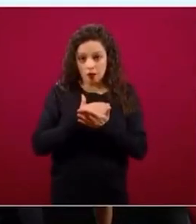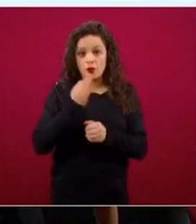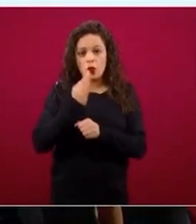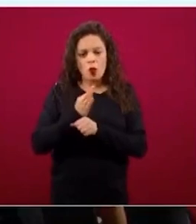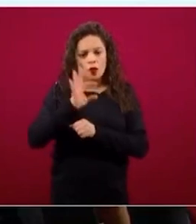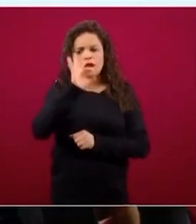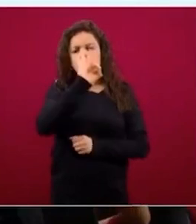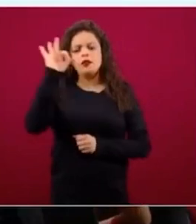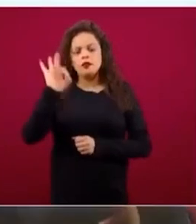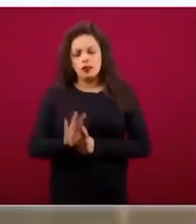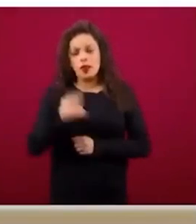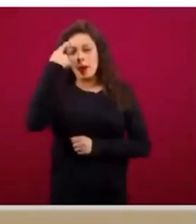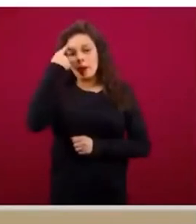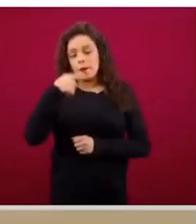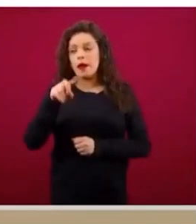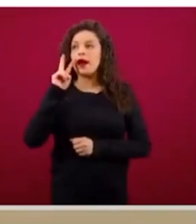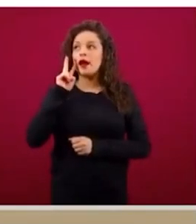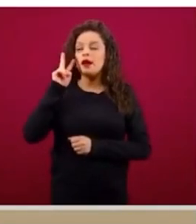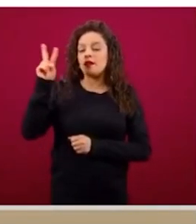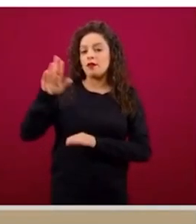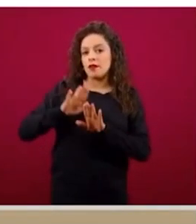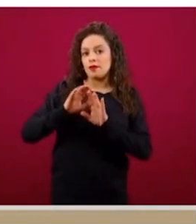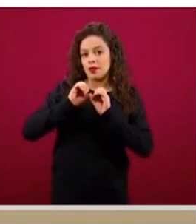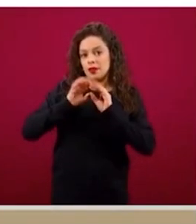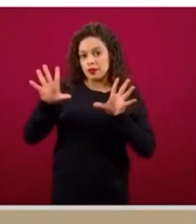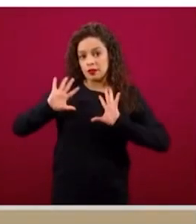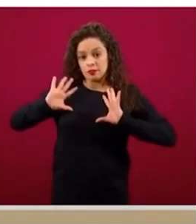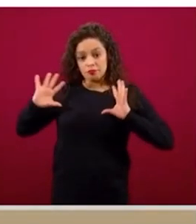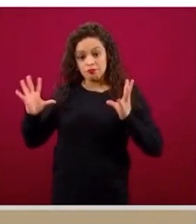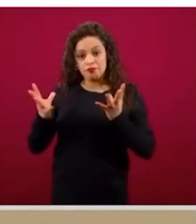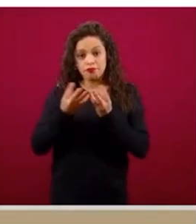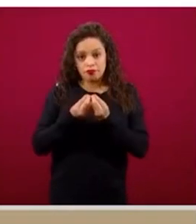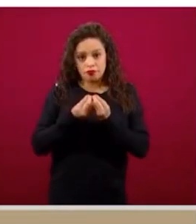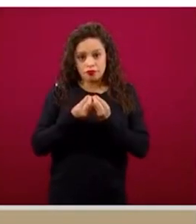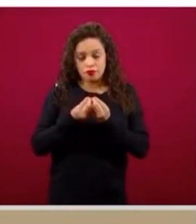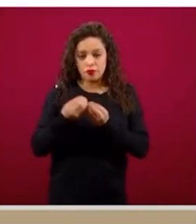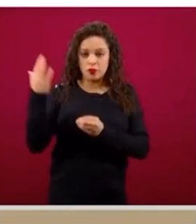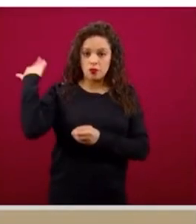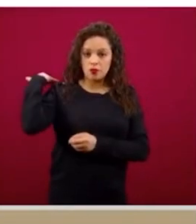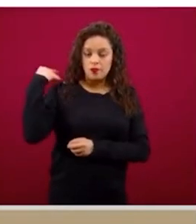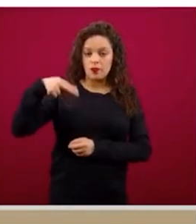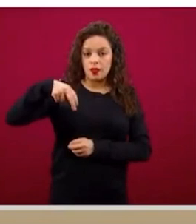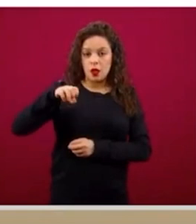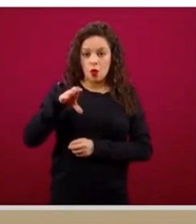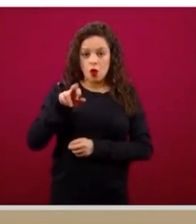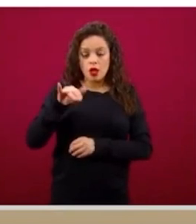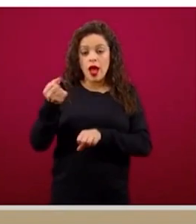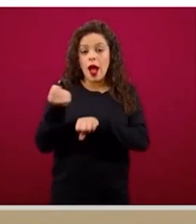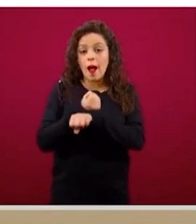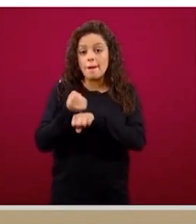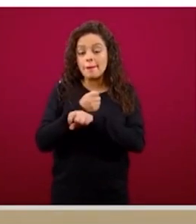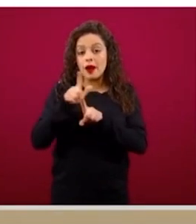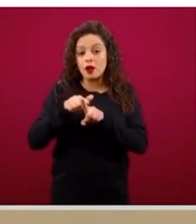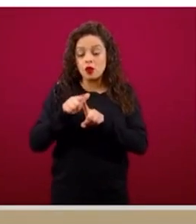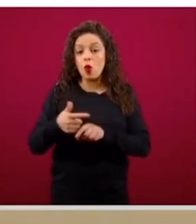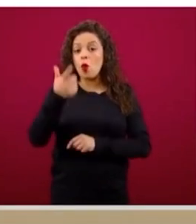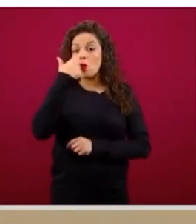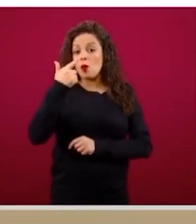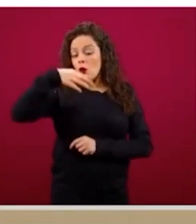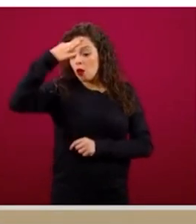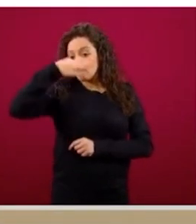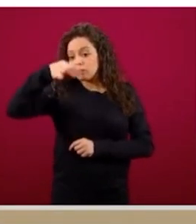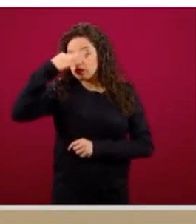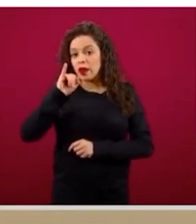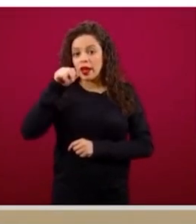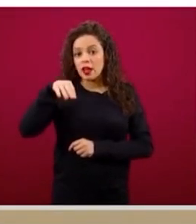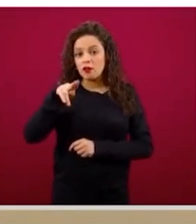conjuntos de las neumonías que están en amarillo, las influenzas que están en rojo y casi no se ve porque